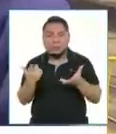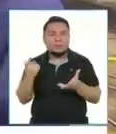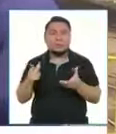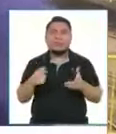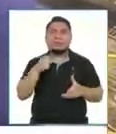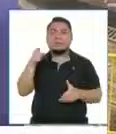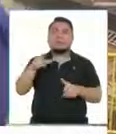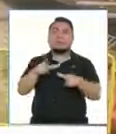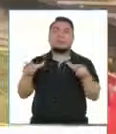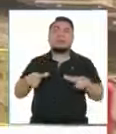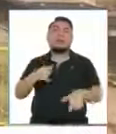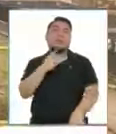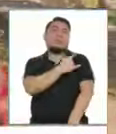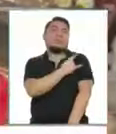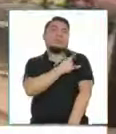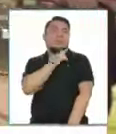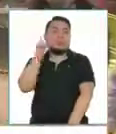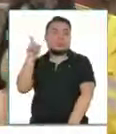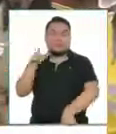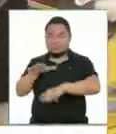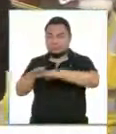justamente los terrenos de la universidad.